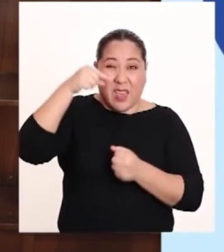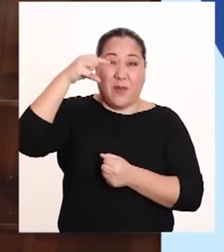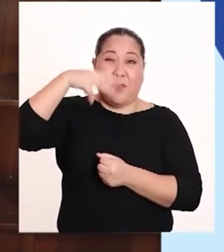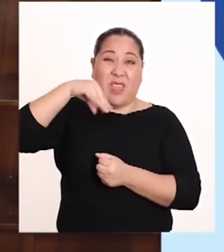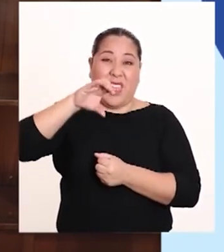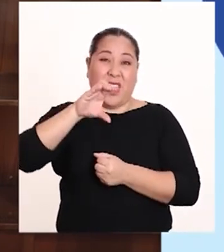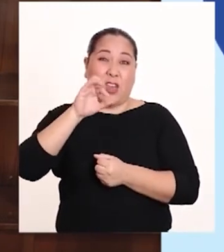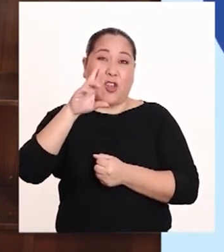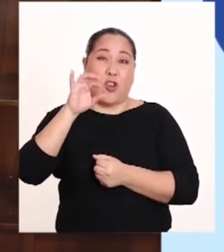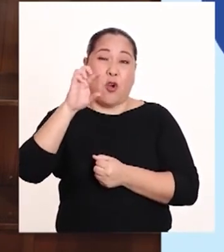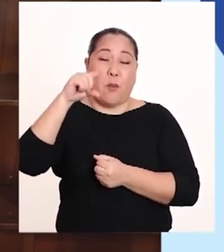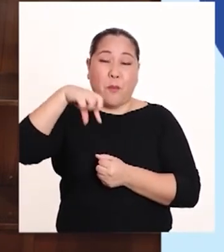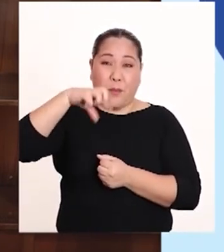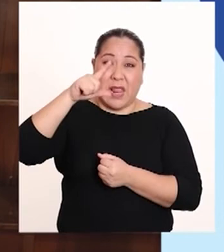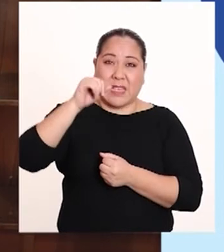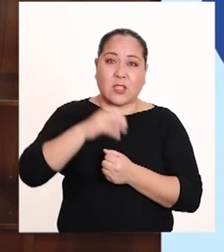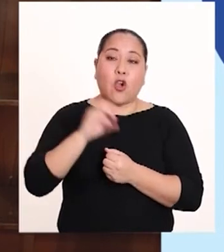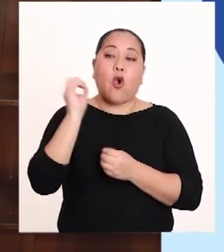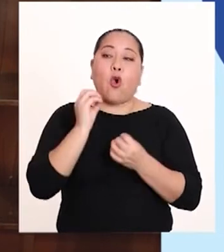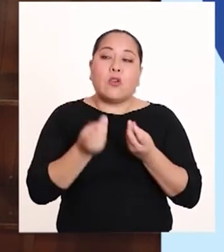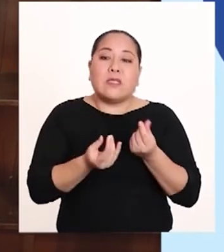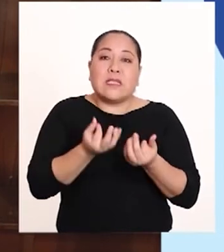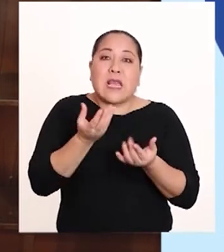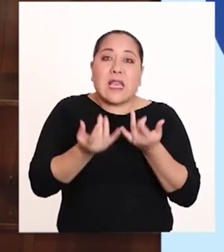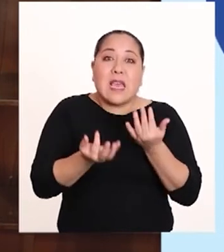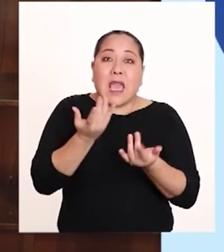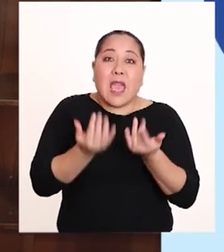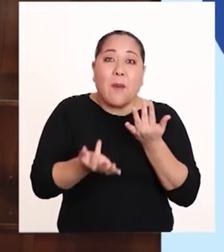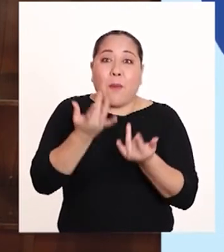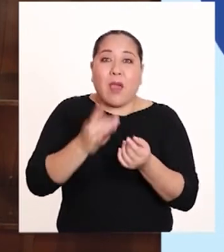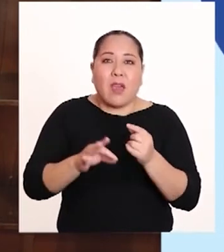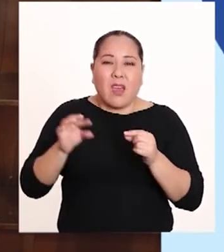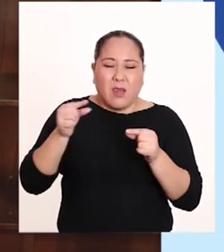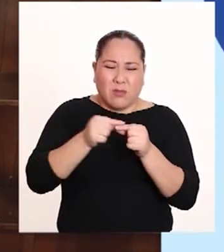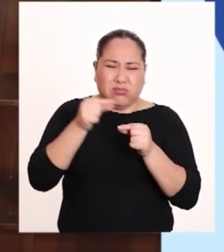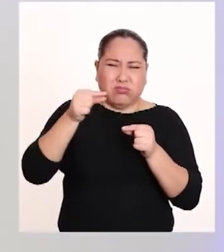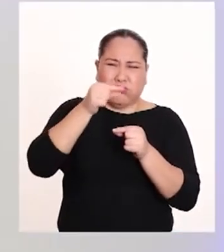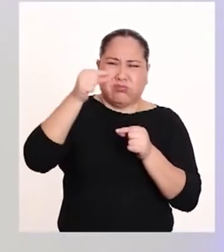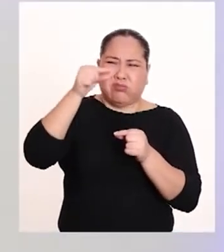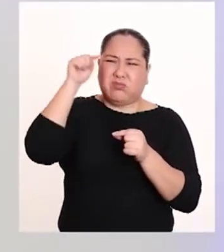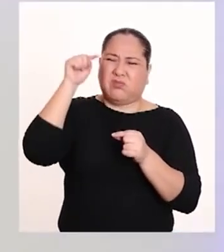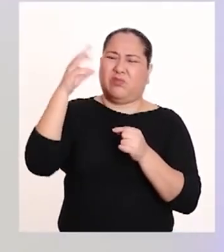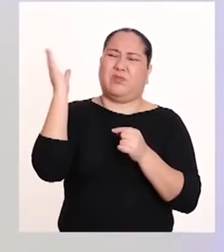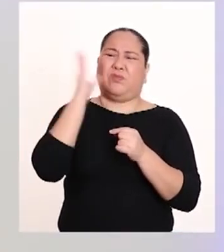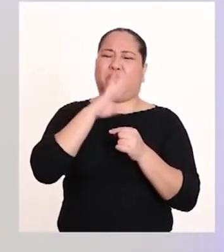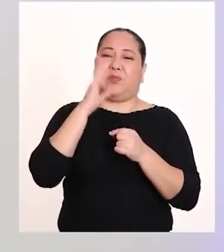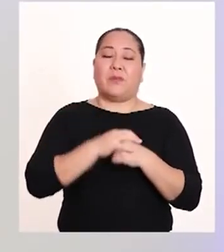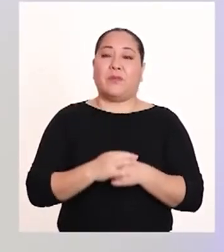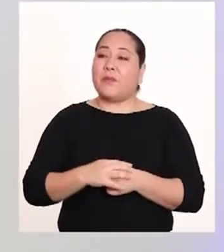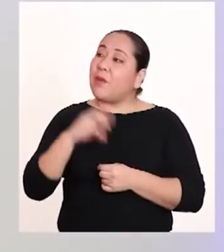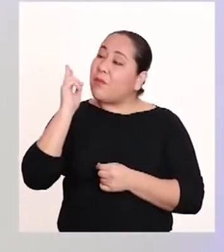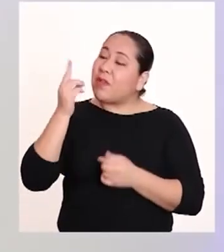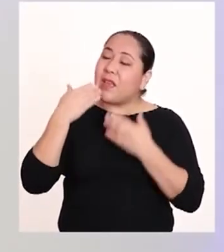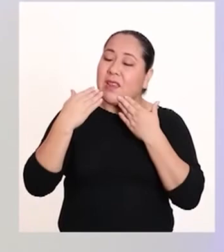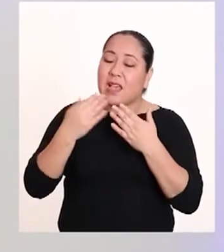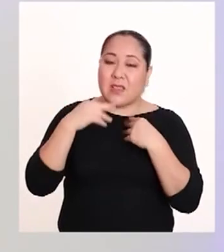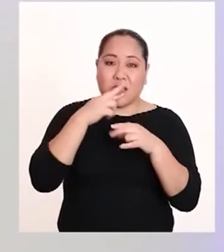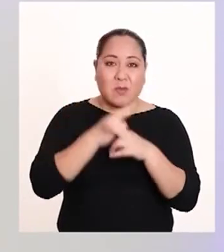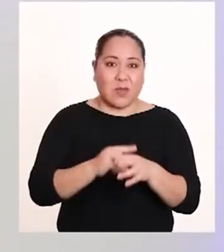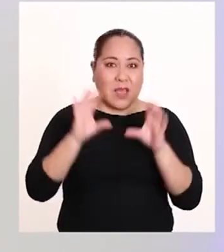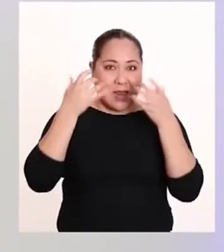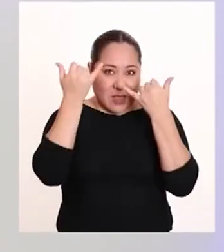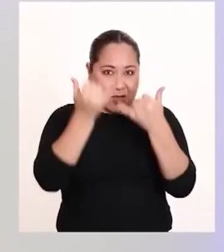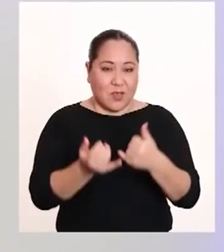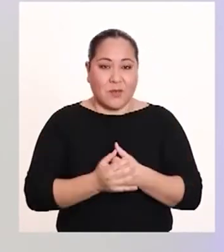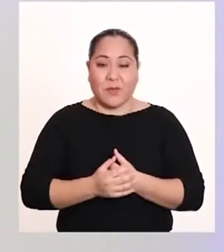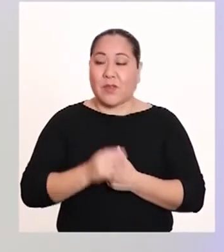microplásticos o cuando se queman y emiten gases tóxicos. Profesora, muchísimas gracias por las respuestas y